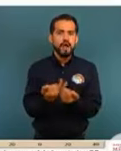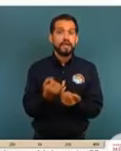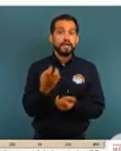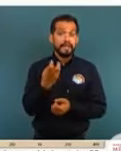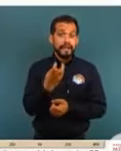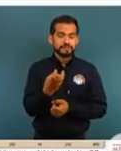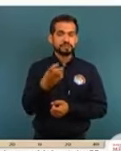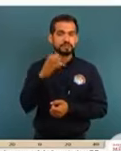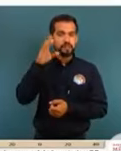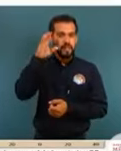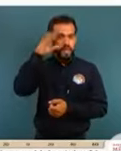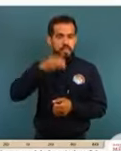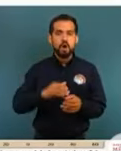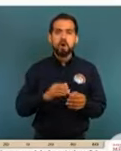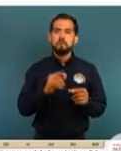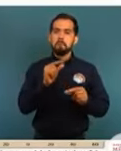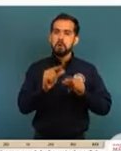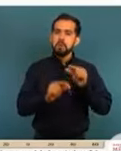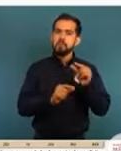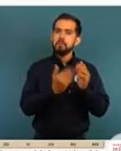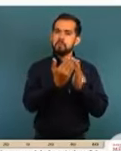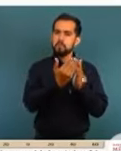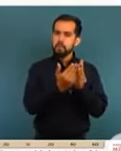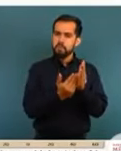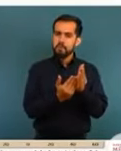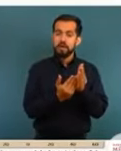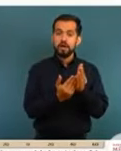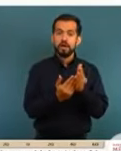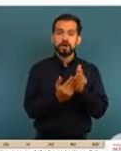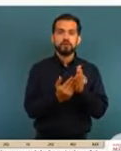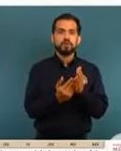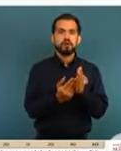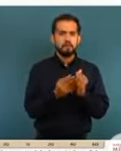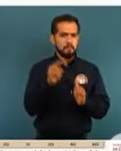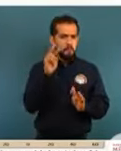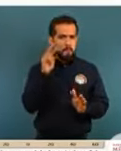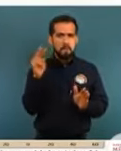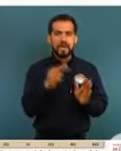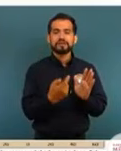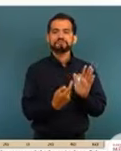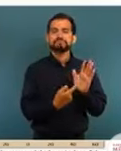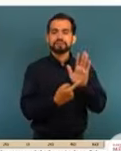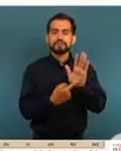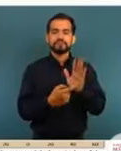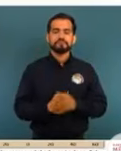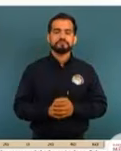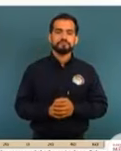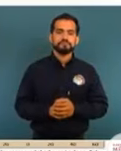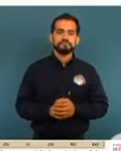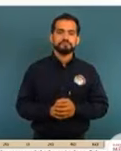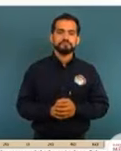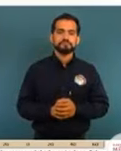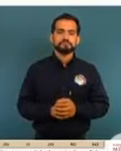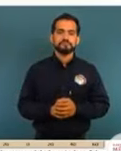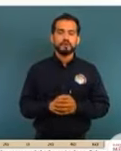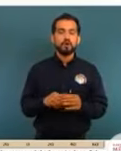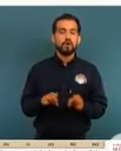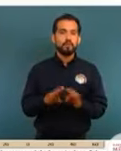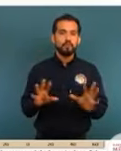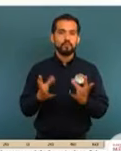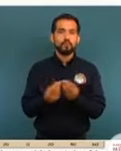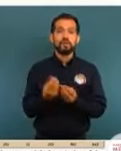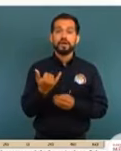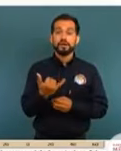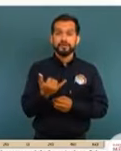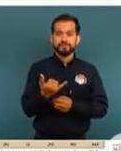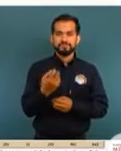un delito que va con una tendencia a la baja. Lo podemos observar en la lámina del acumulado